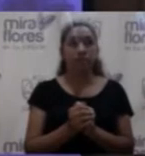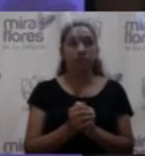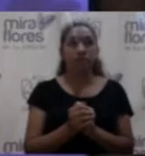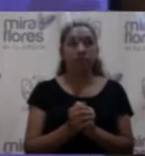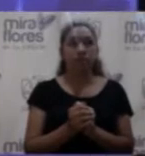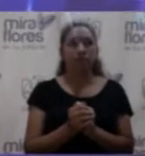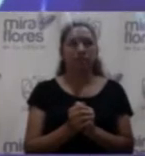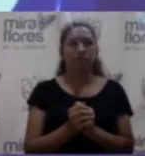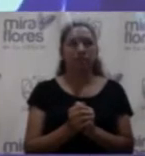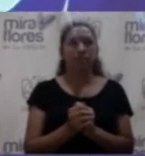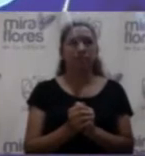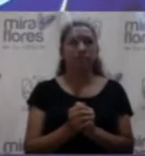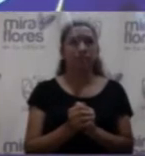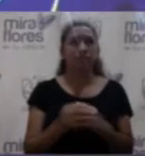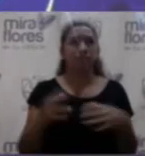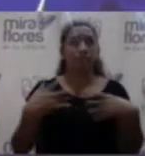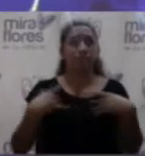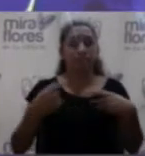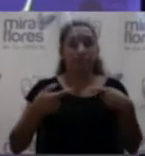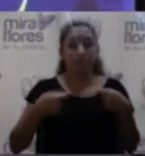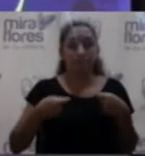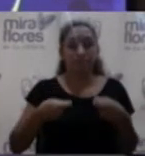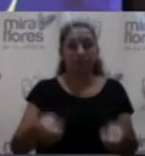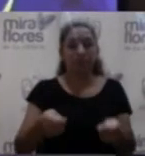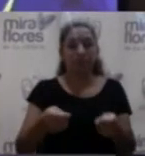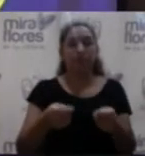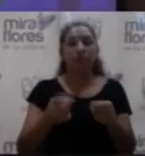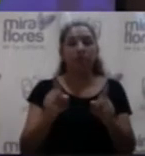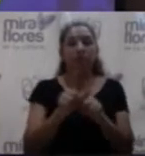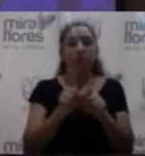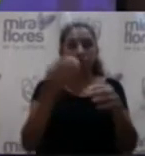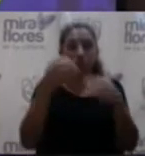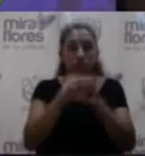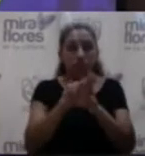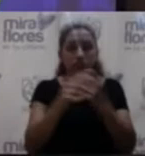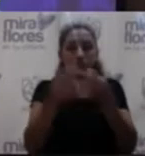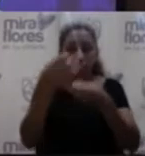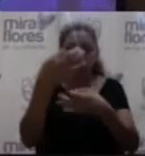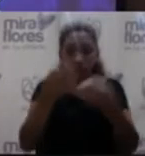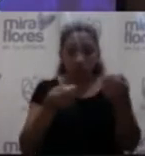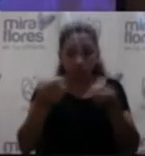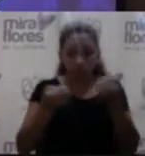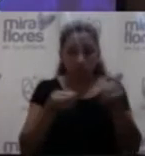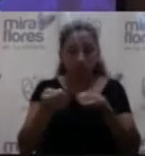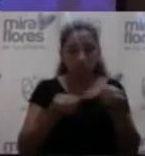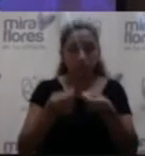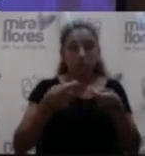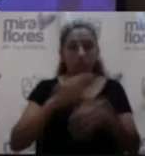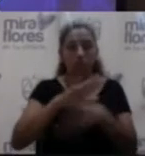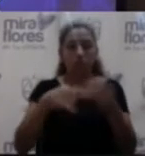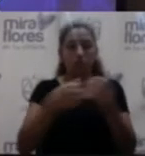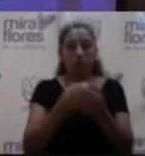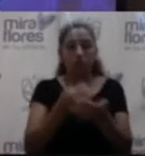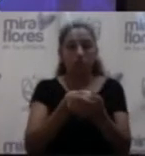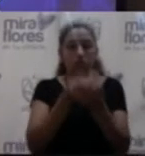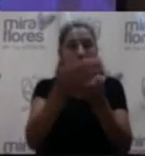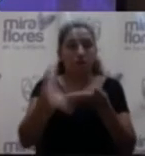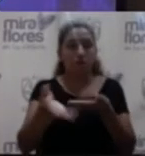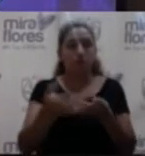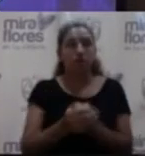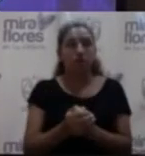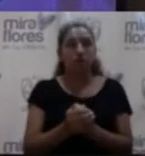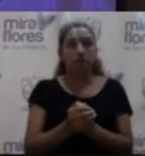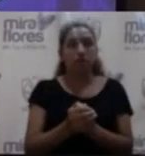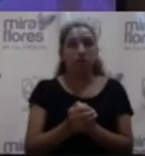Que son los ingresos con los que se van a financiar cada uno de estos conceptos de gastos. Para el caso de la